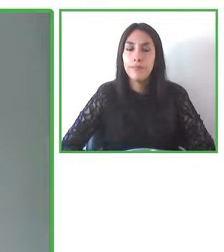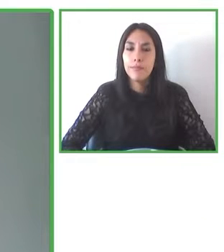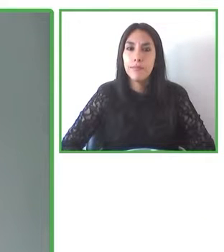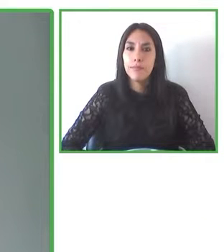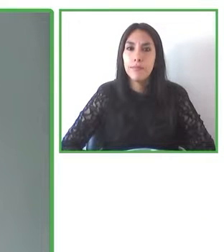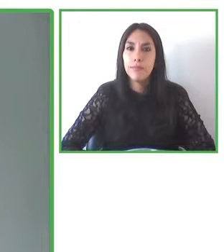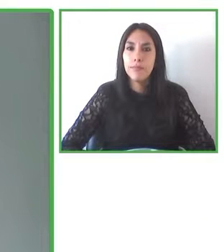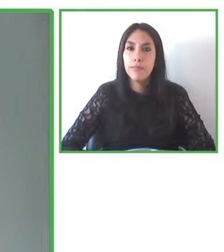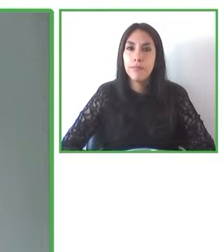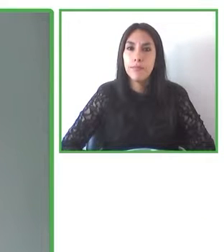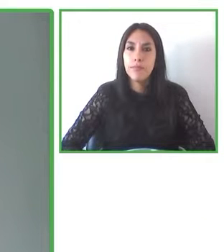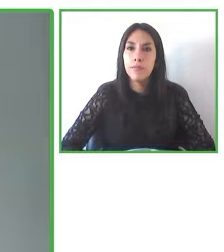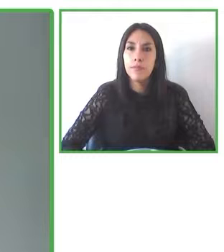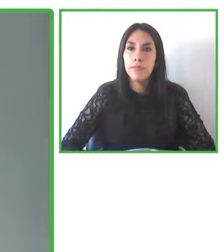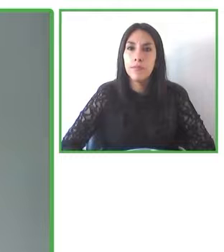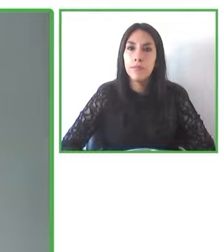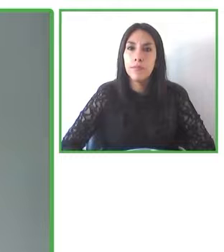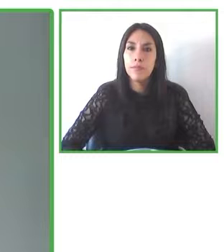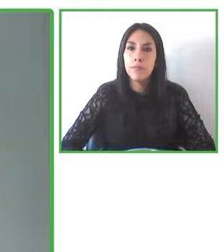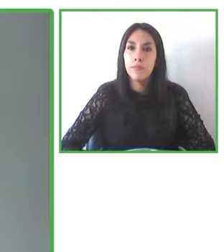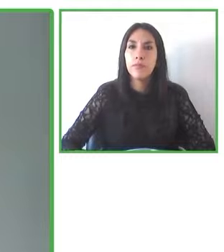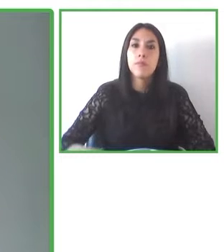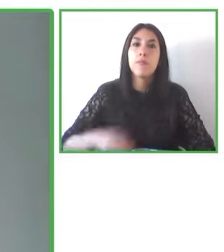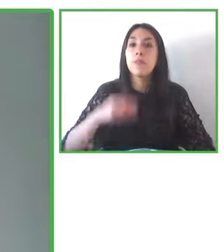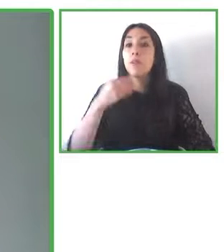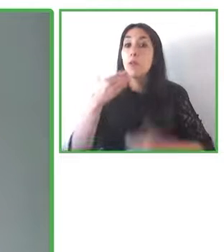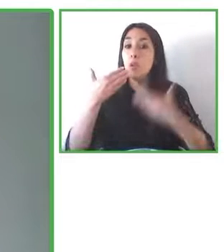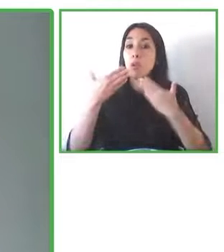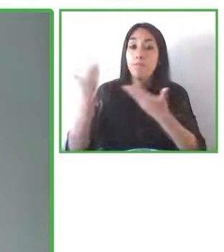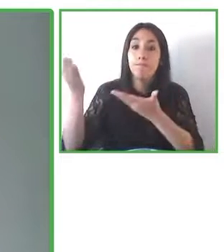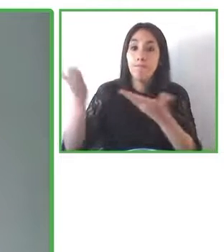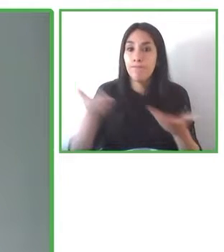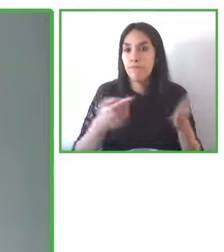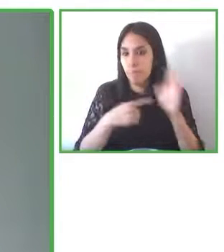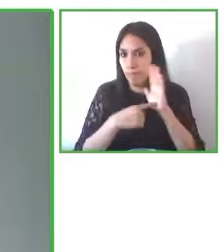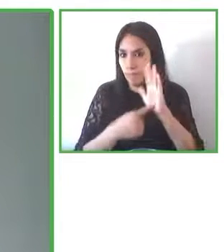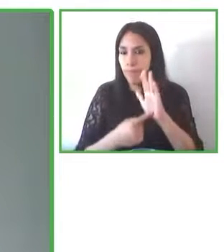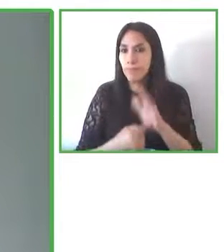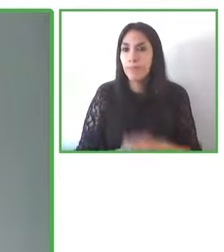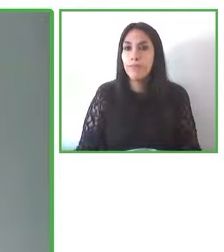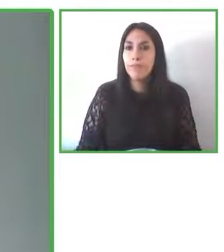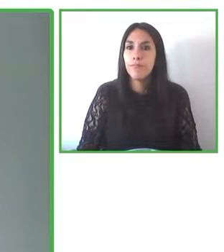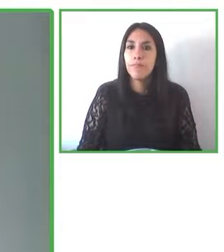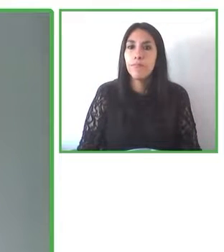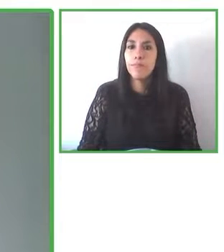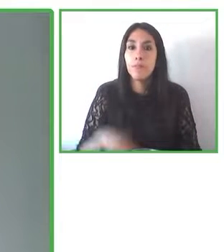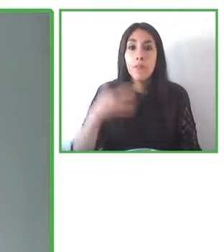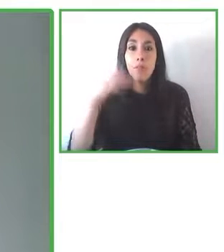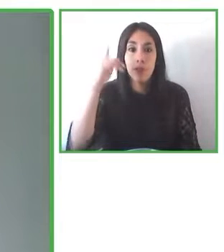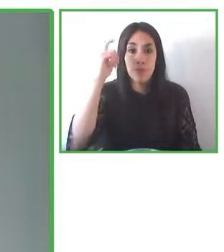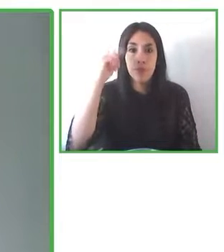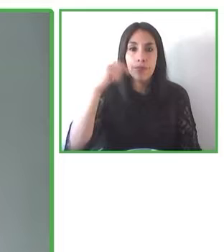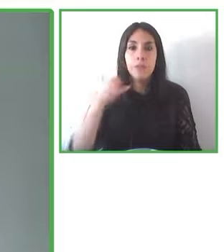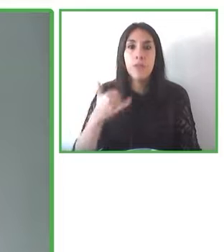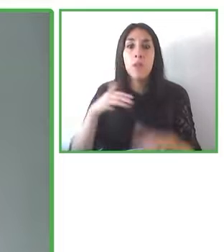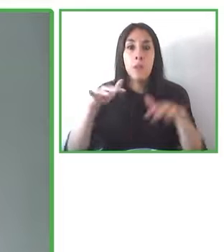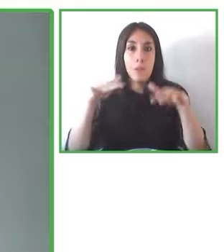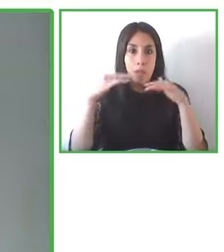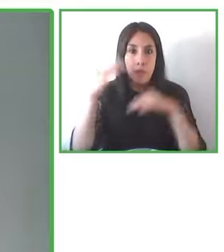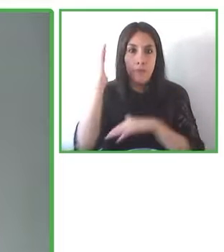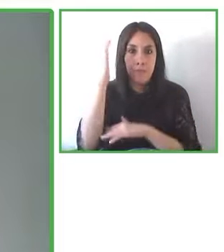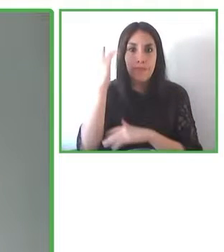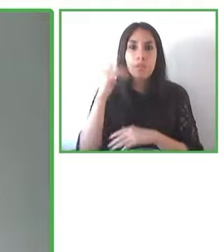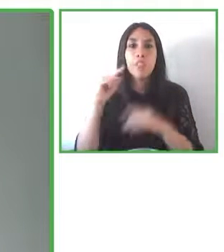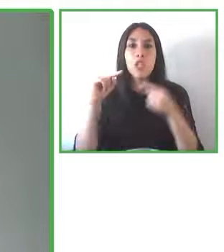Bueno, y para continuar y comenzar nuestra sesión, vamos a escuchar